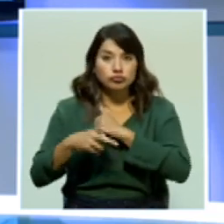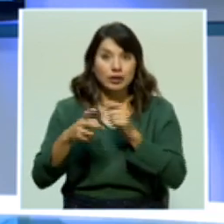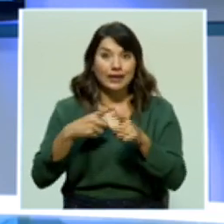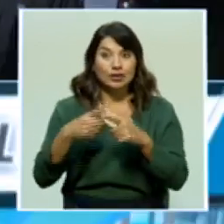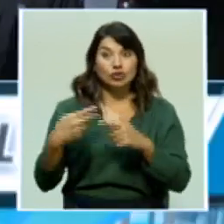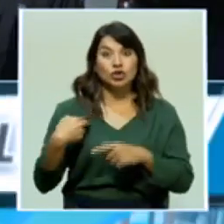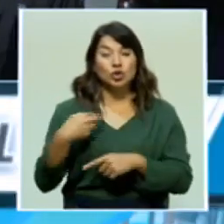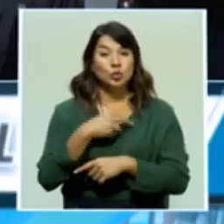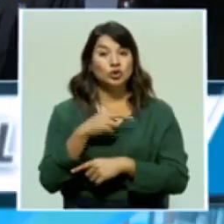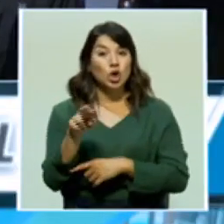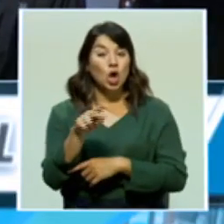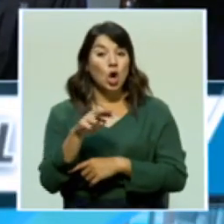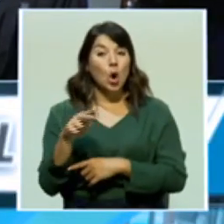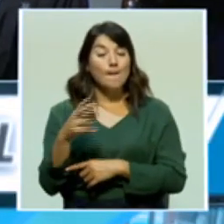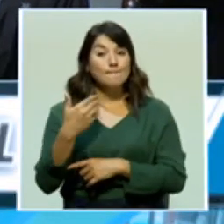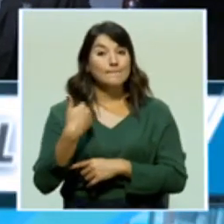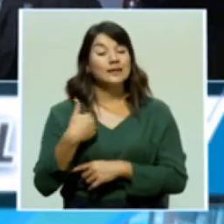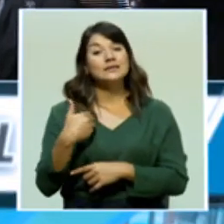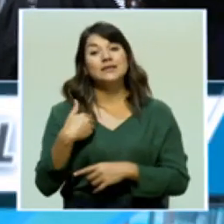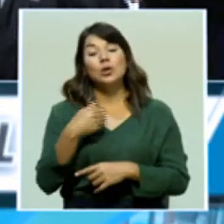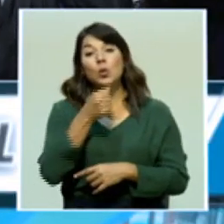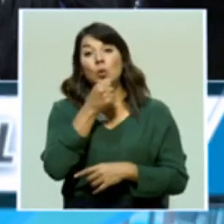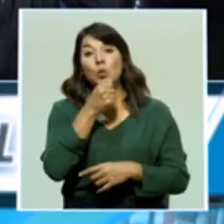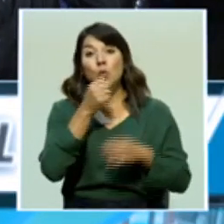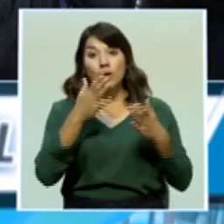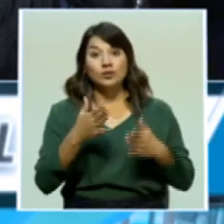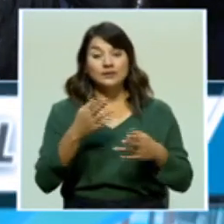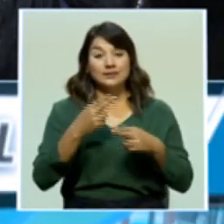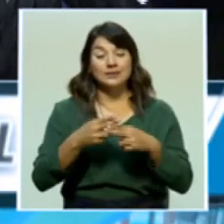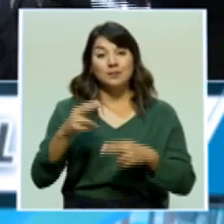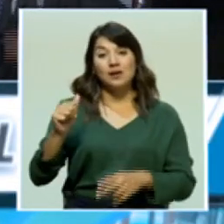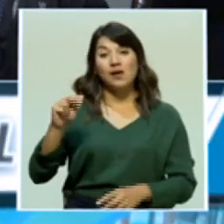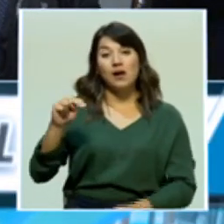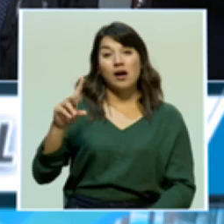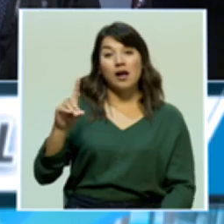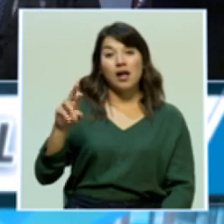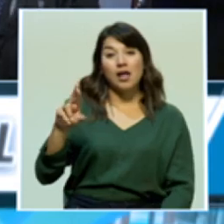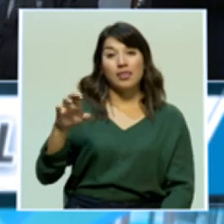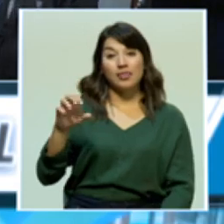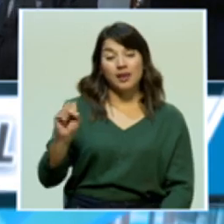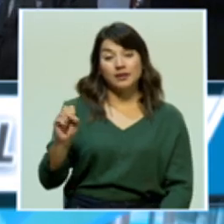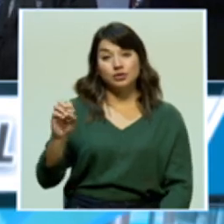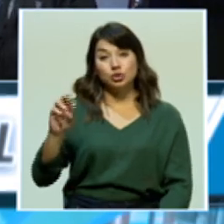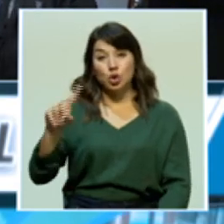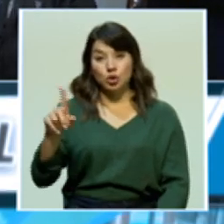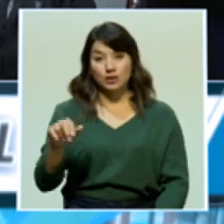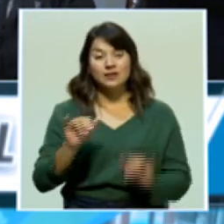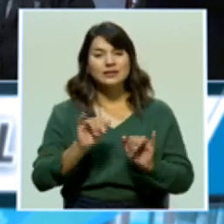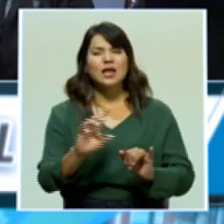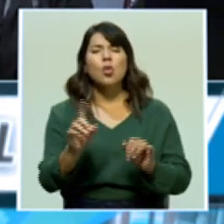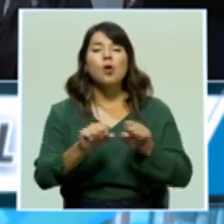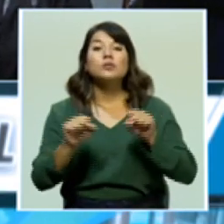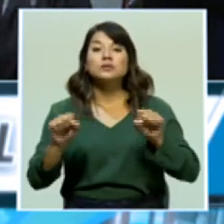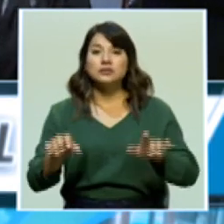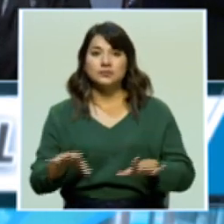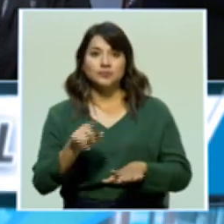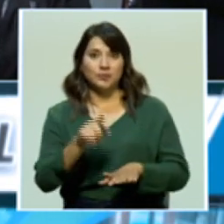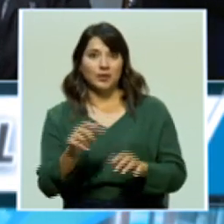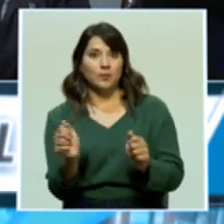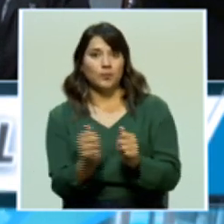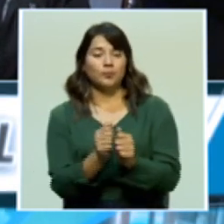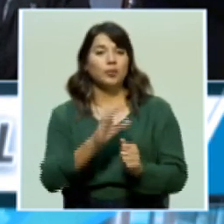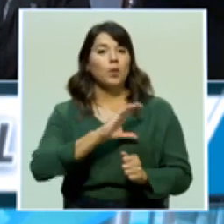Ortiz está en la sabana donde la policía está realizando un operativo y desde allí nos